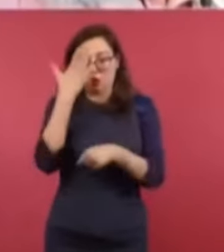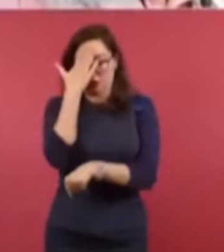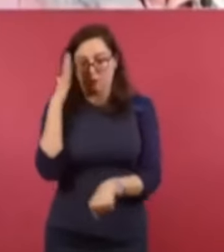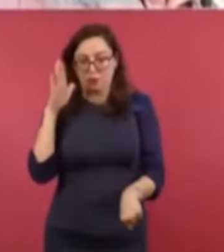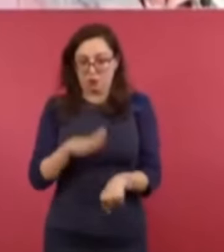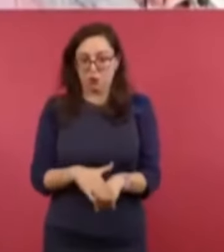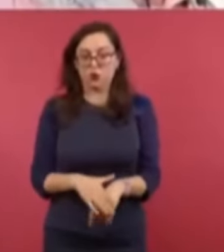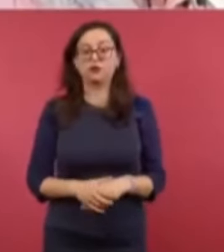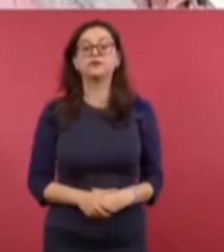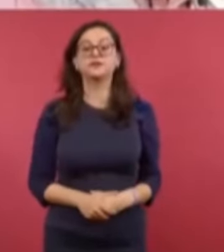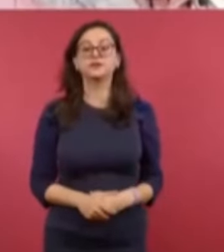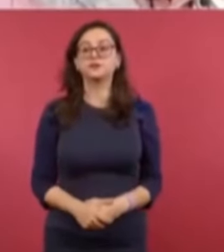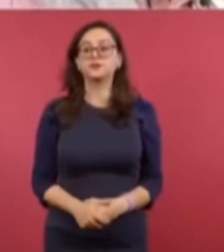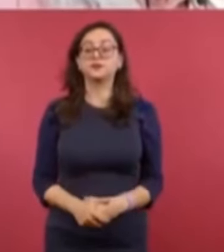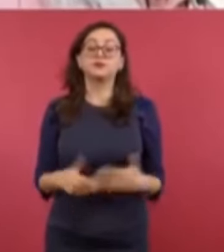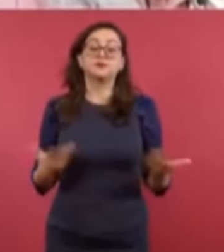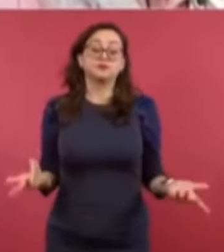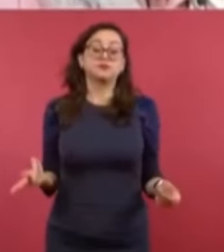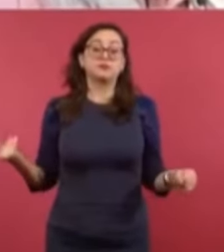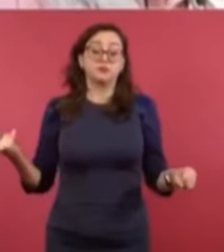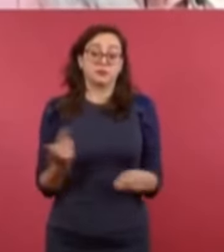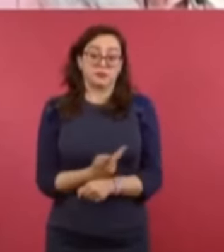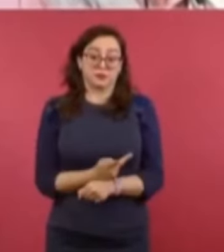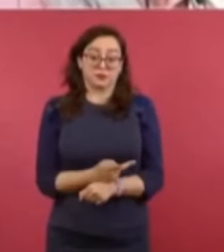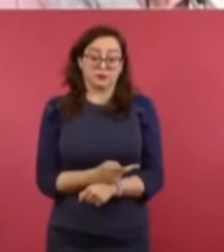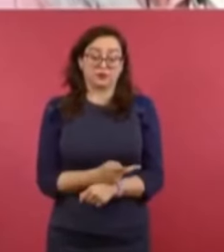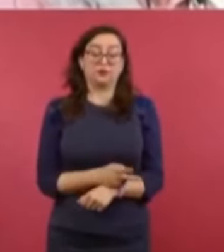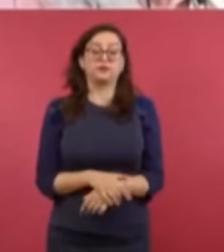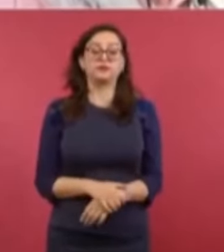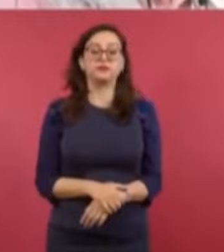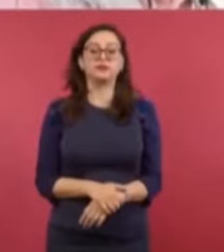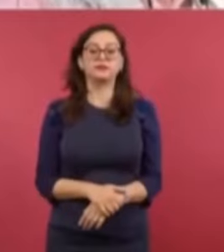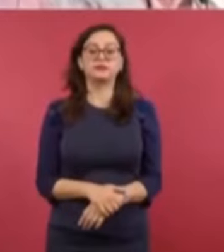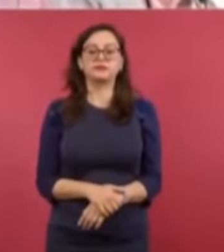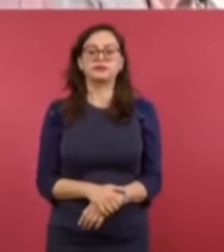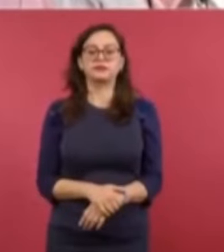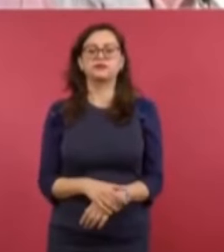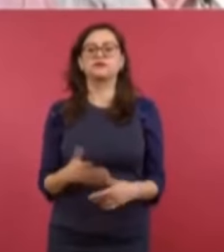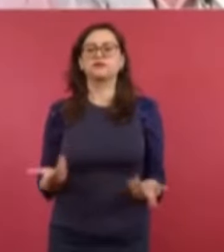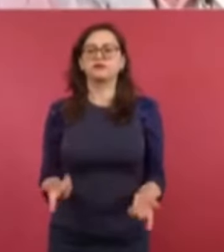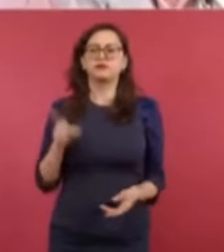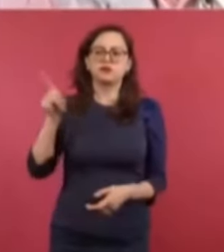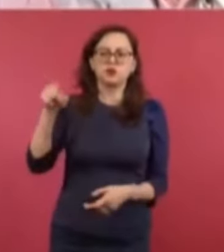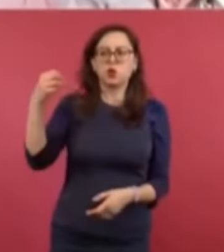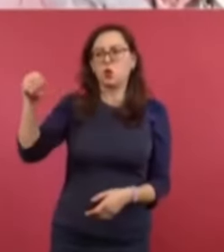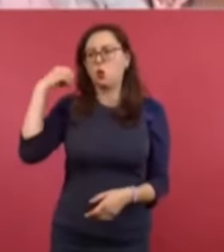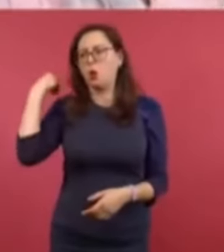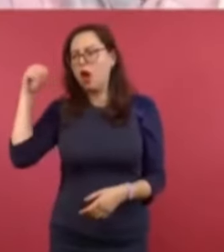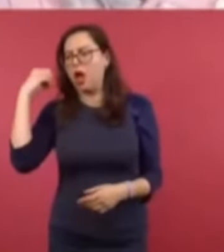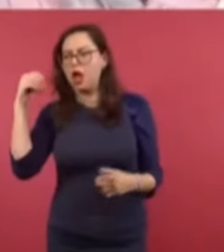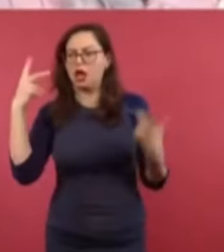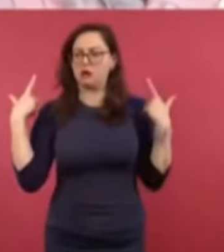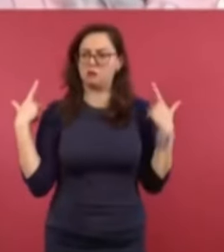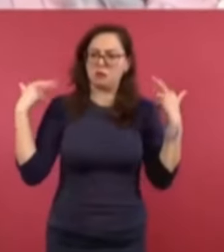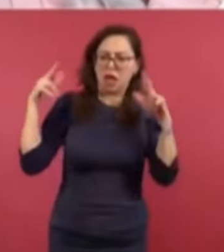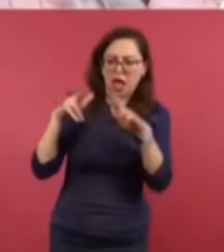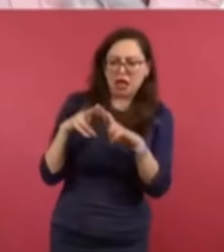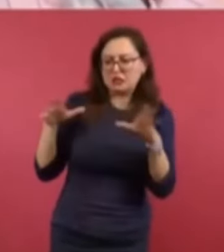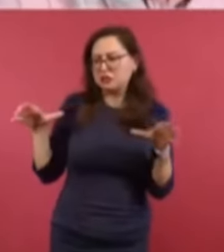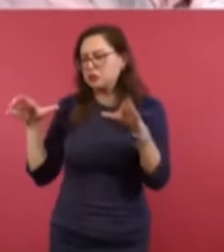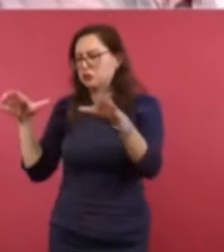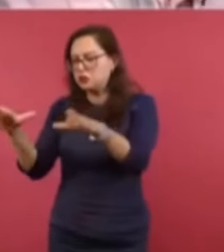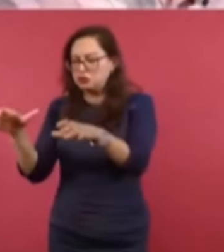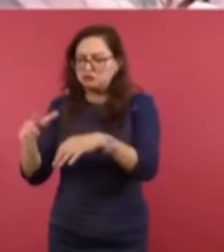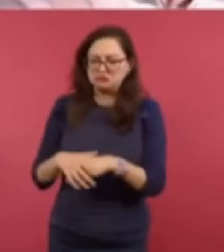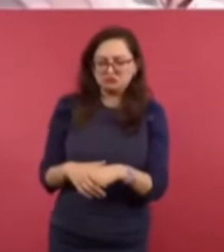años, 18 años, se especuló sobre el movimiento magisterial de Oaxaca, aquel que sofocó